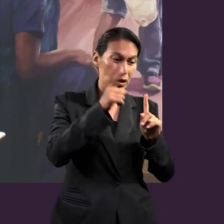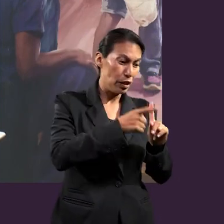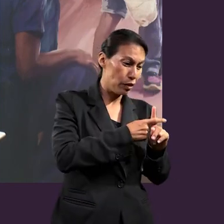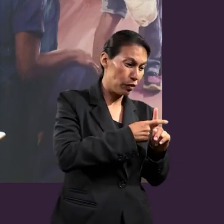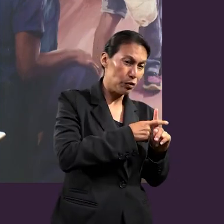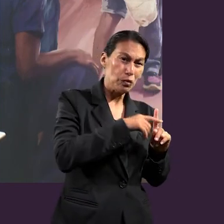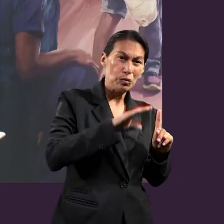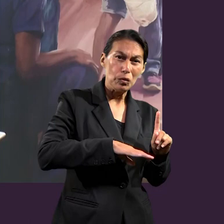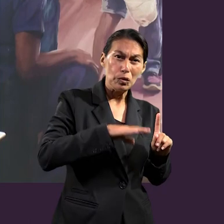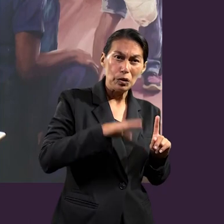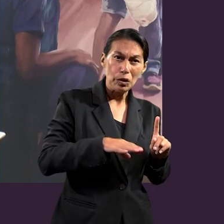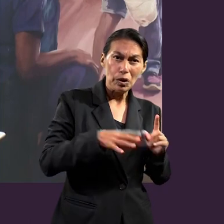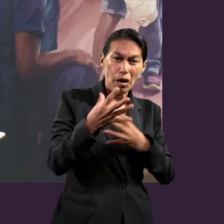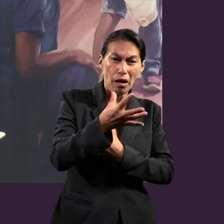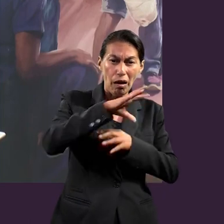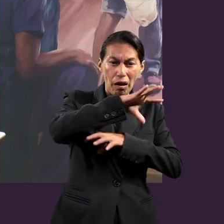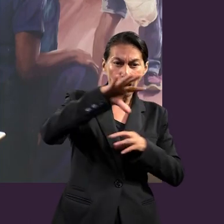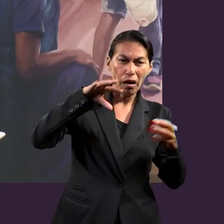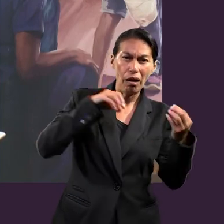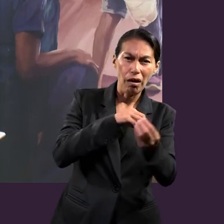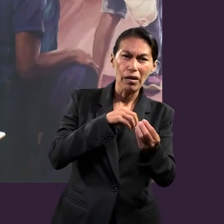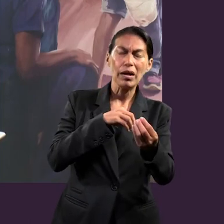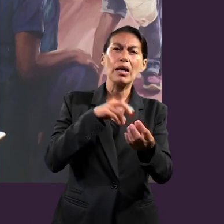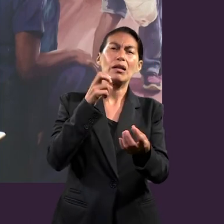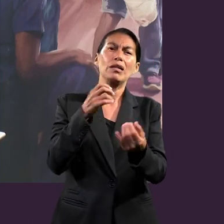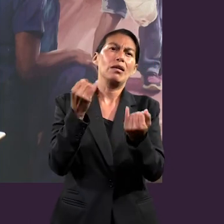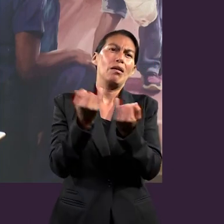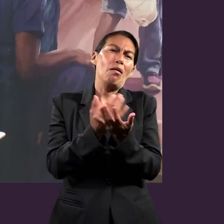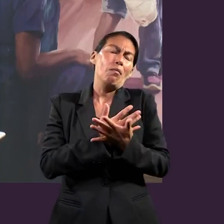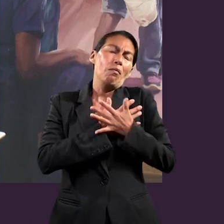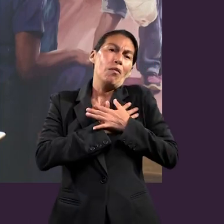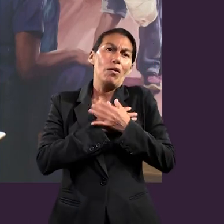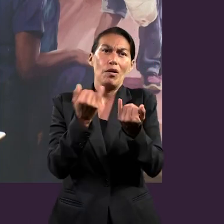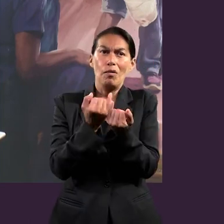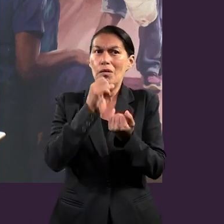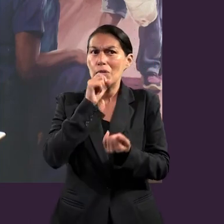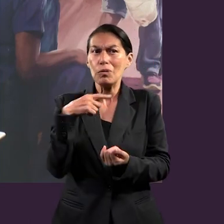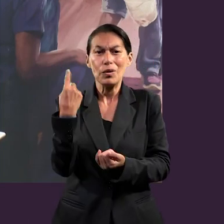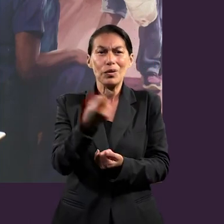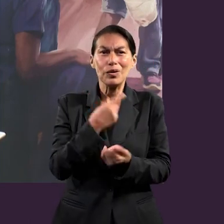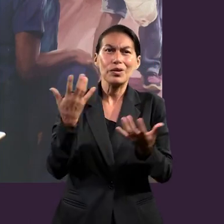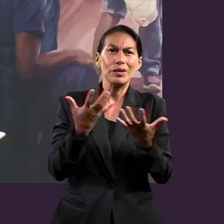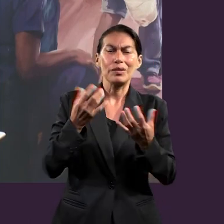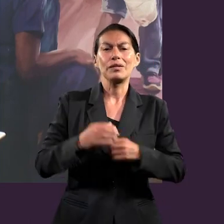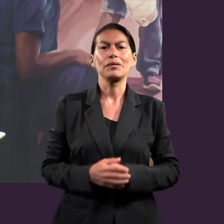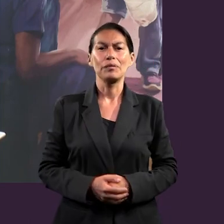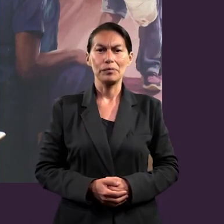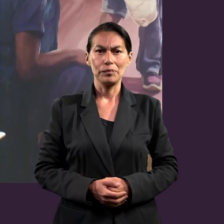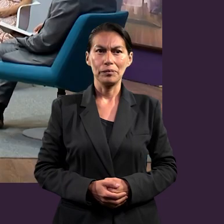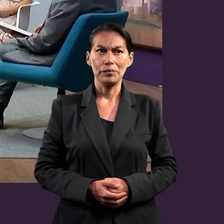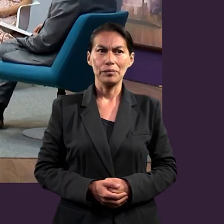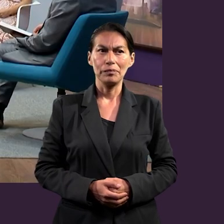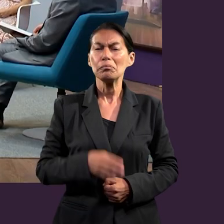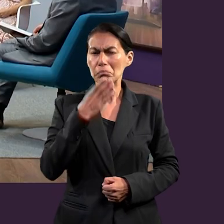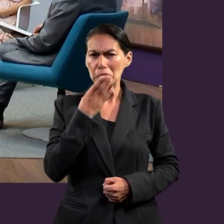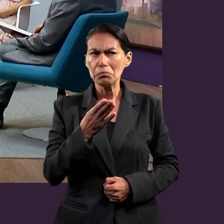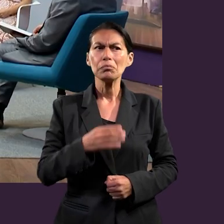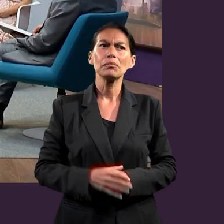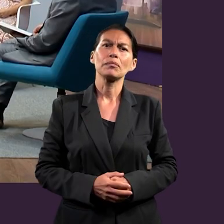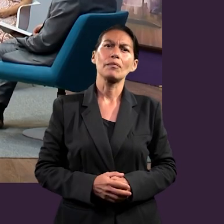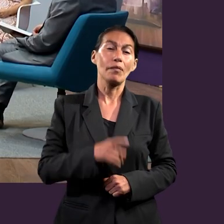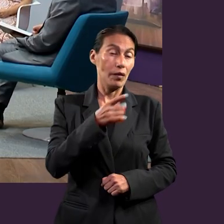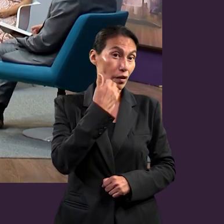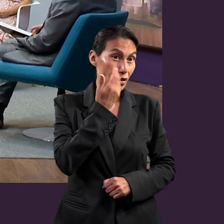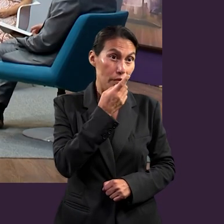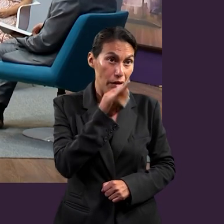por nosotros. Pero también nosotros tenemos que llevar una vida de amor como Él lo hizo por nosotros y lo hace todavía hasta la actualidad. Muy bien.